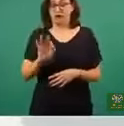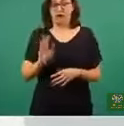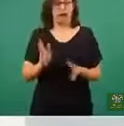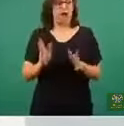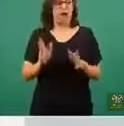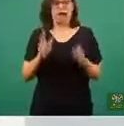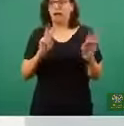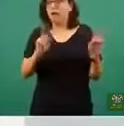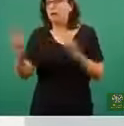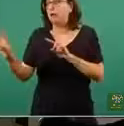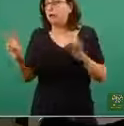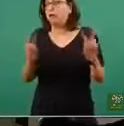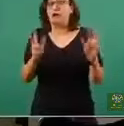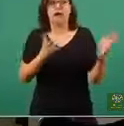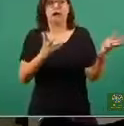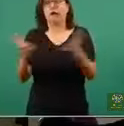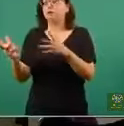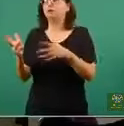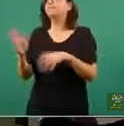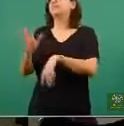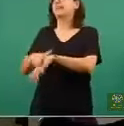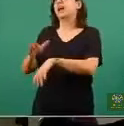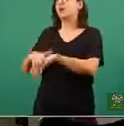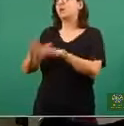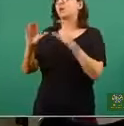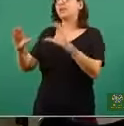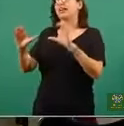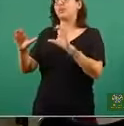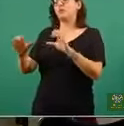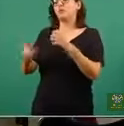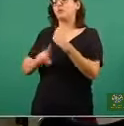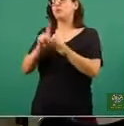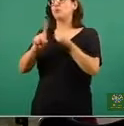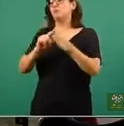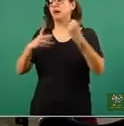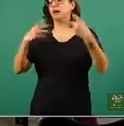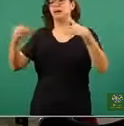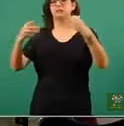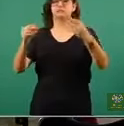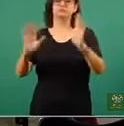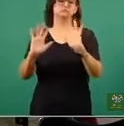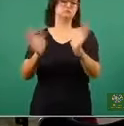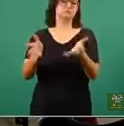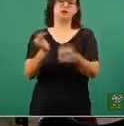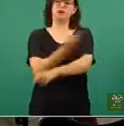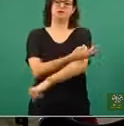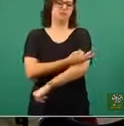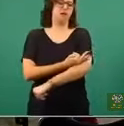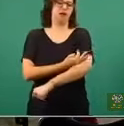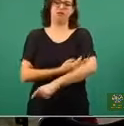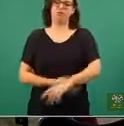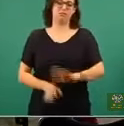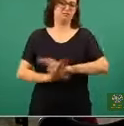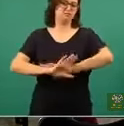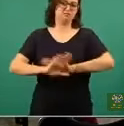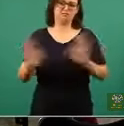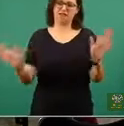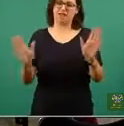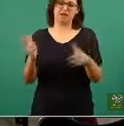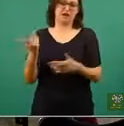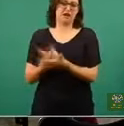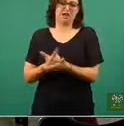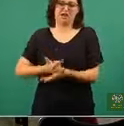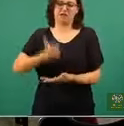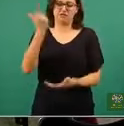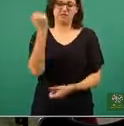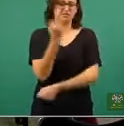para entonces recién decir, hey, cuidado, hay un problema. No, ahí ya tendríamos que estar diciendo, ya existe un problema, ahora sí ya